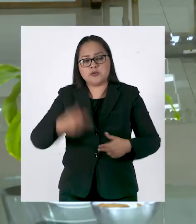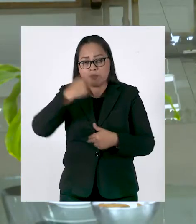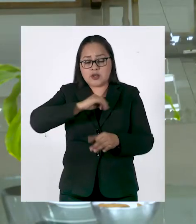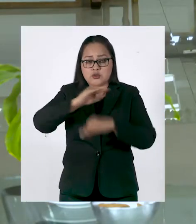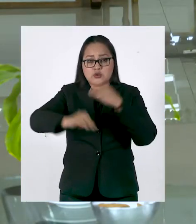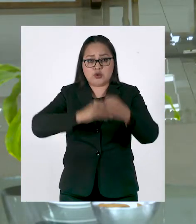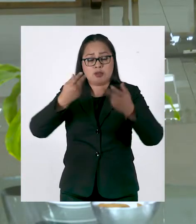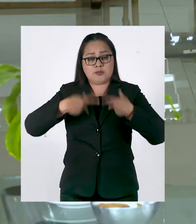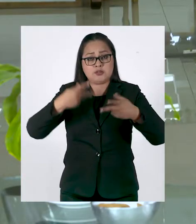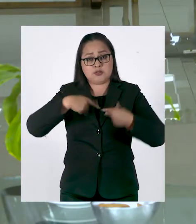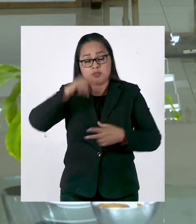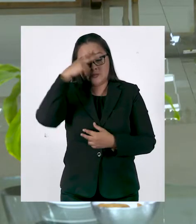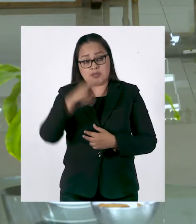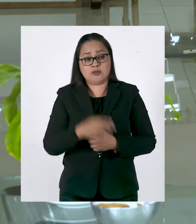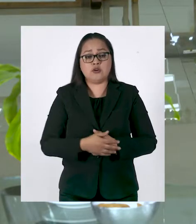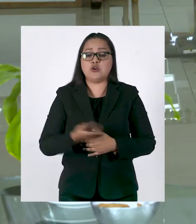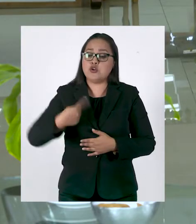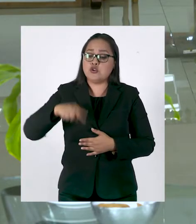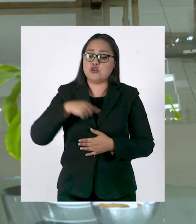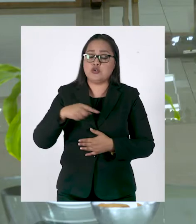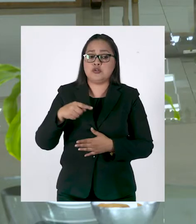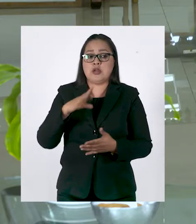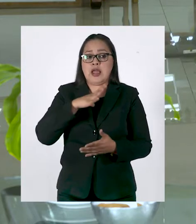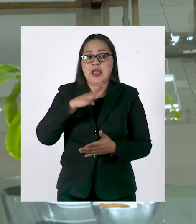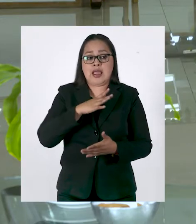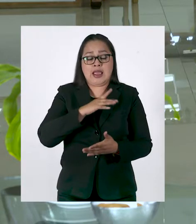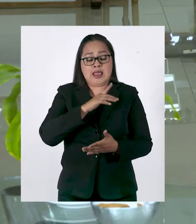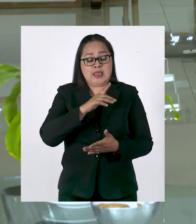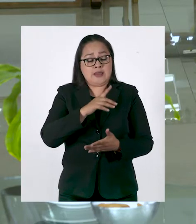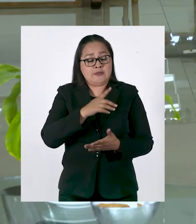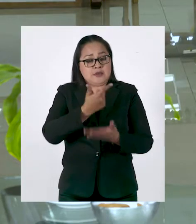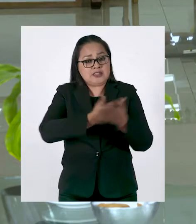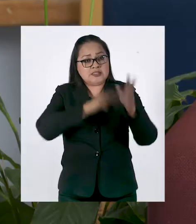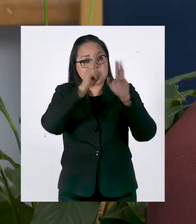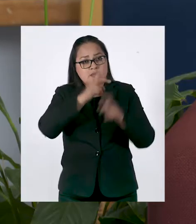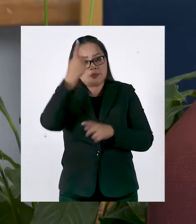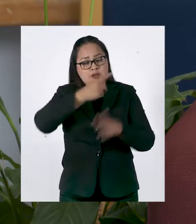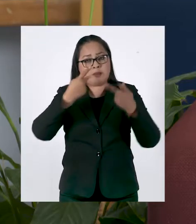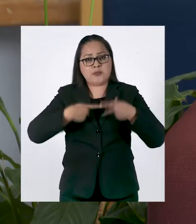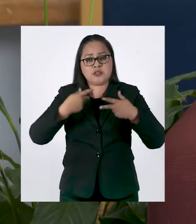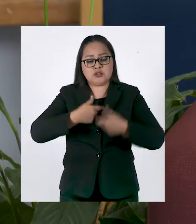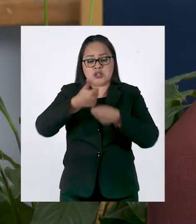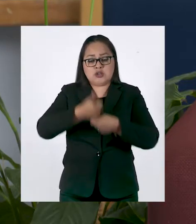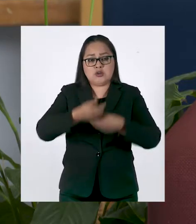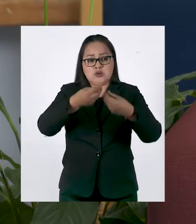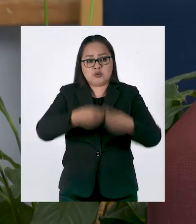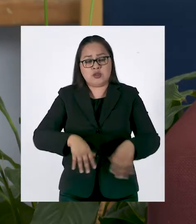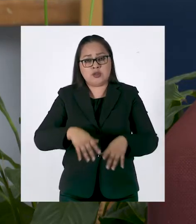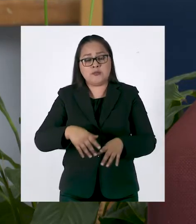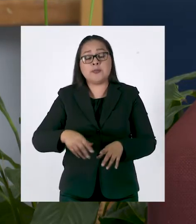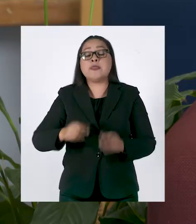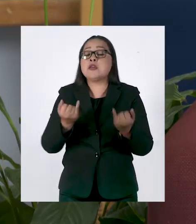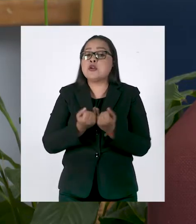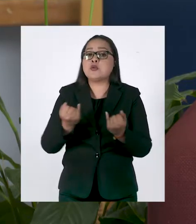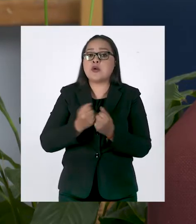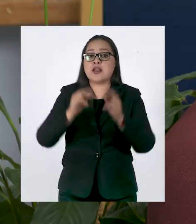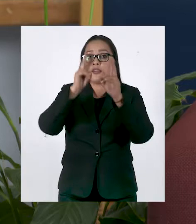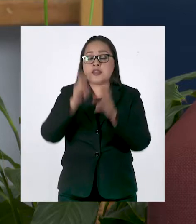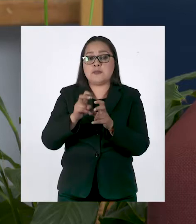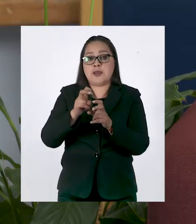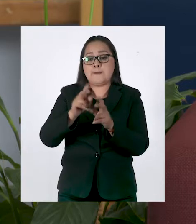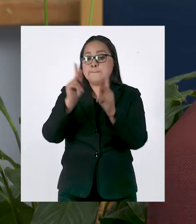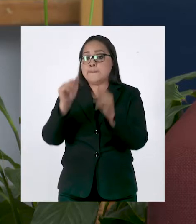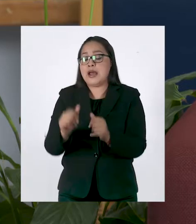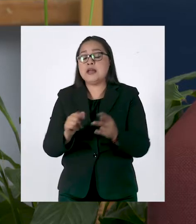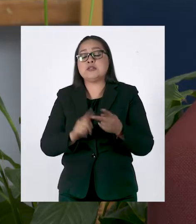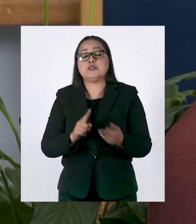humanos de todas y todos. Vamos a asumir la agenda de las víctimas, la agenda que tiene que ver con el movimiento de